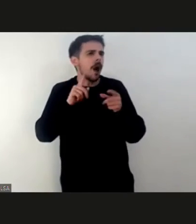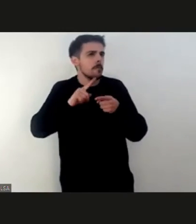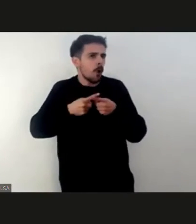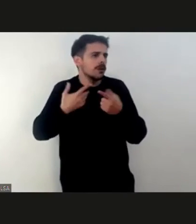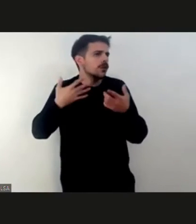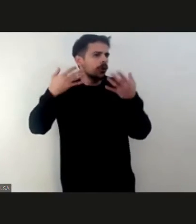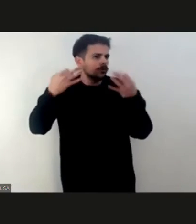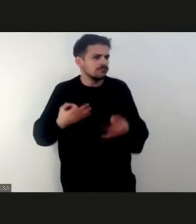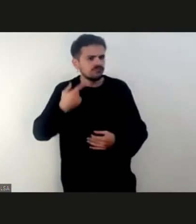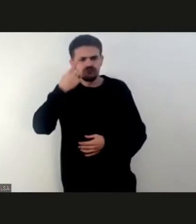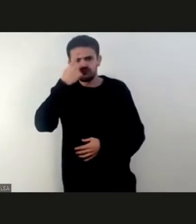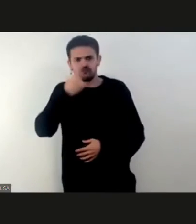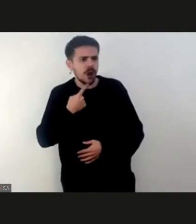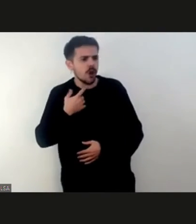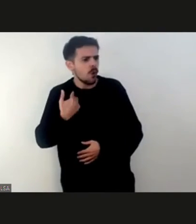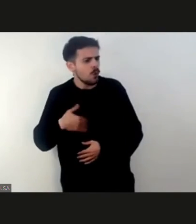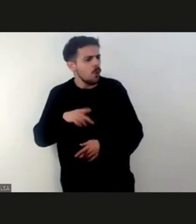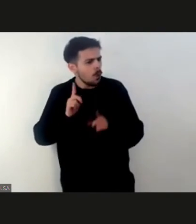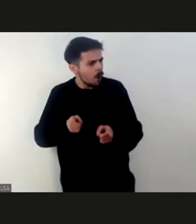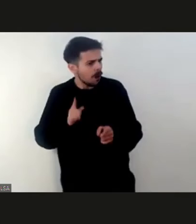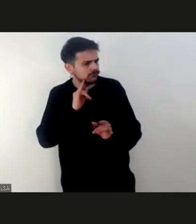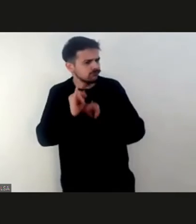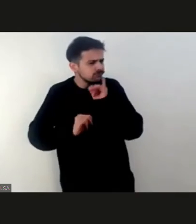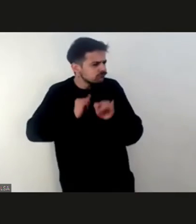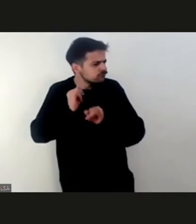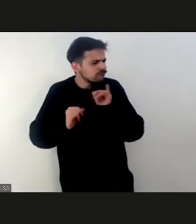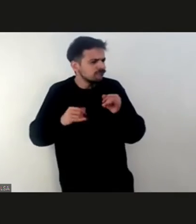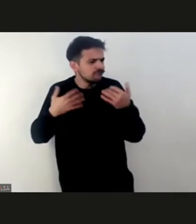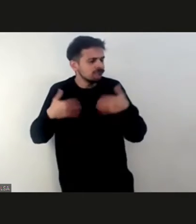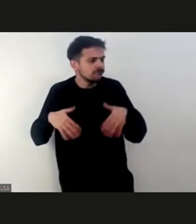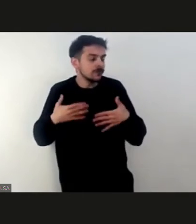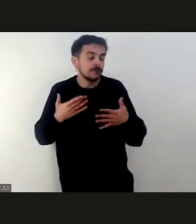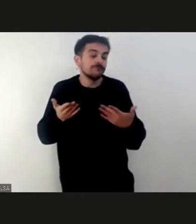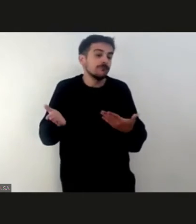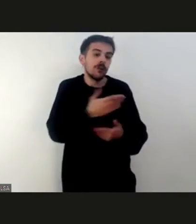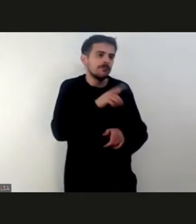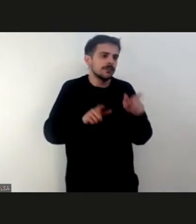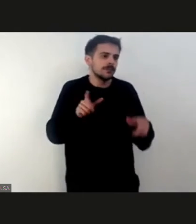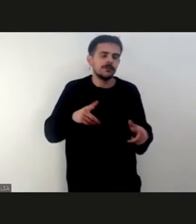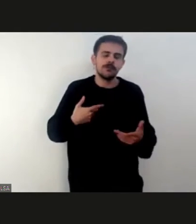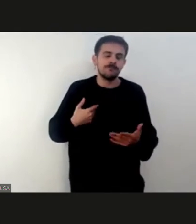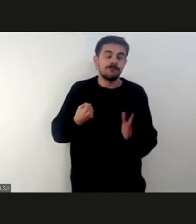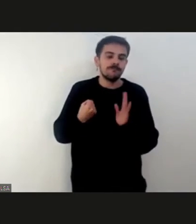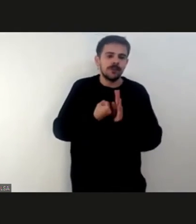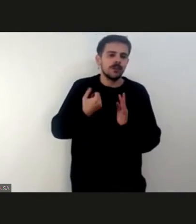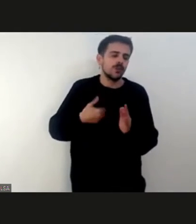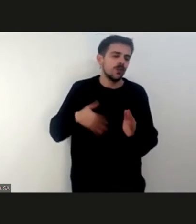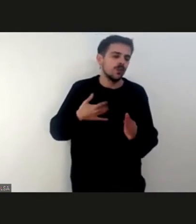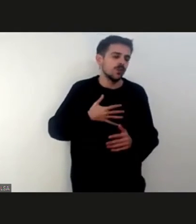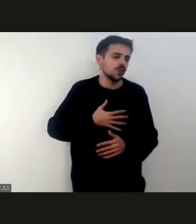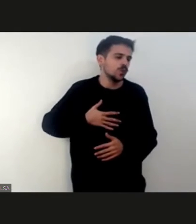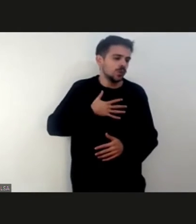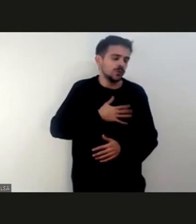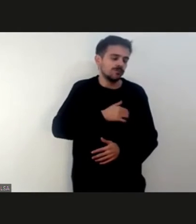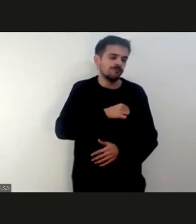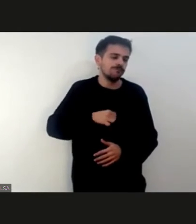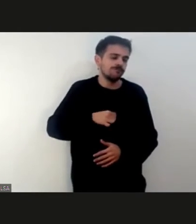toda la sociedad ha sentido. Y en el segundo caso también una persona muy querida,